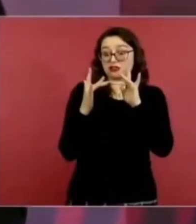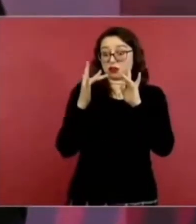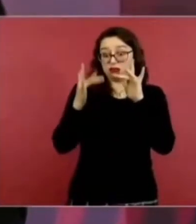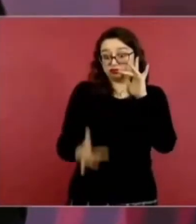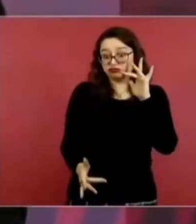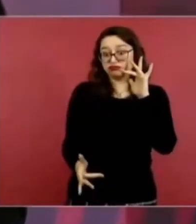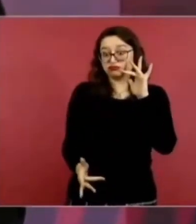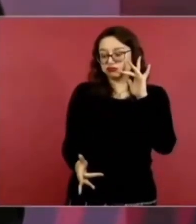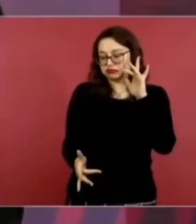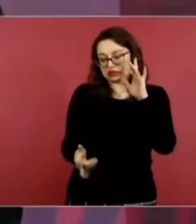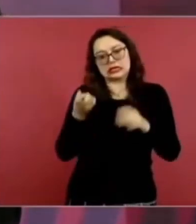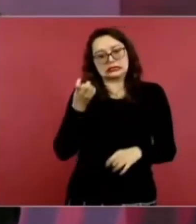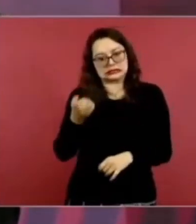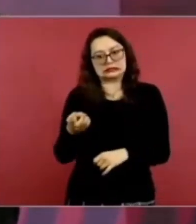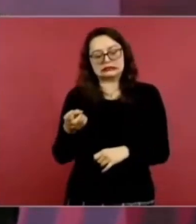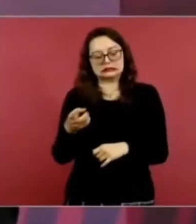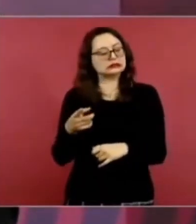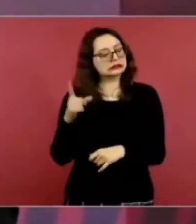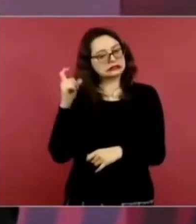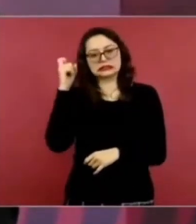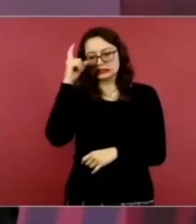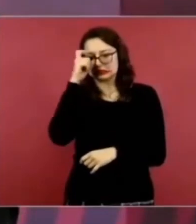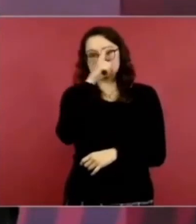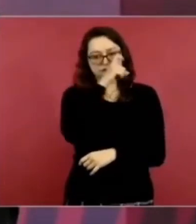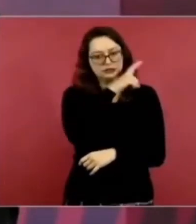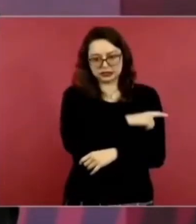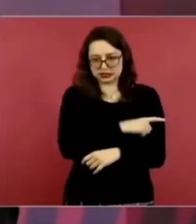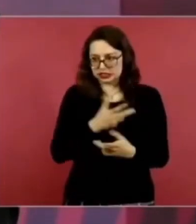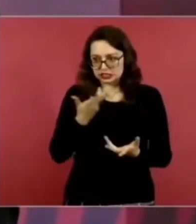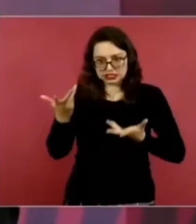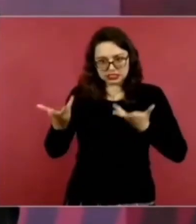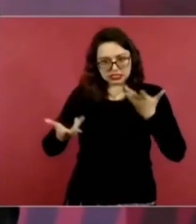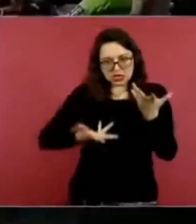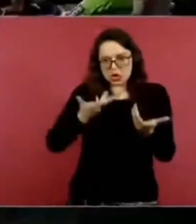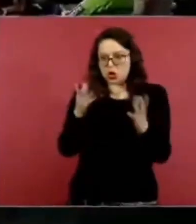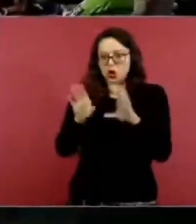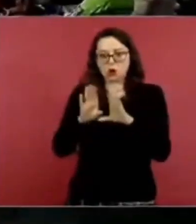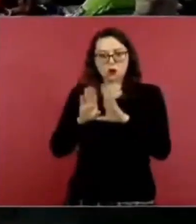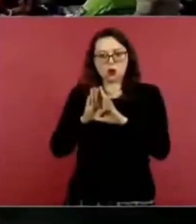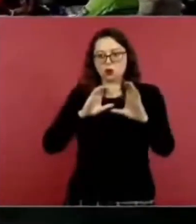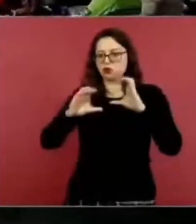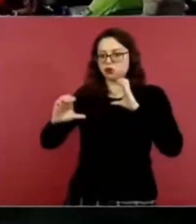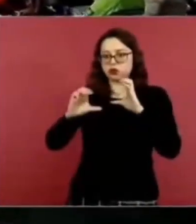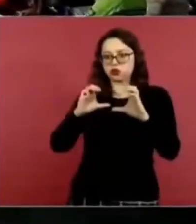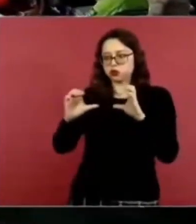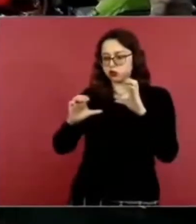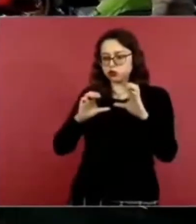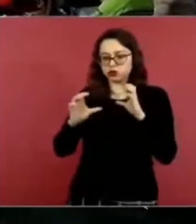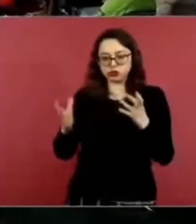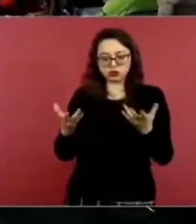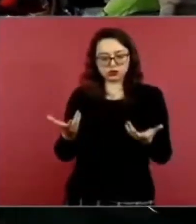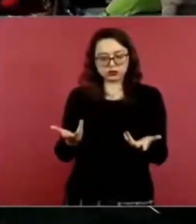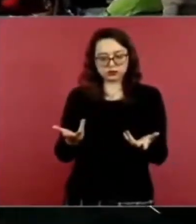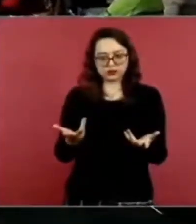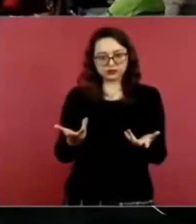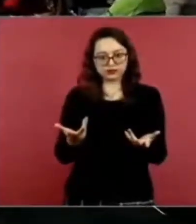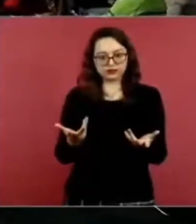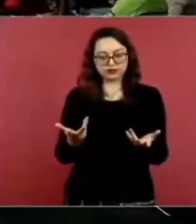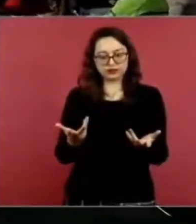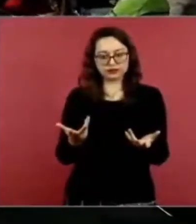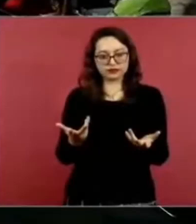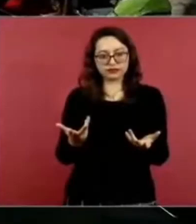porque si hubiésemos podido,